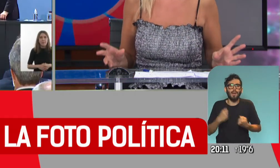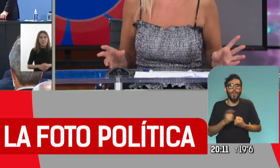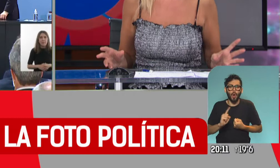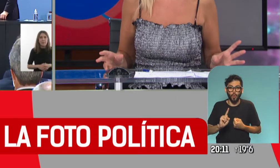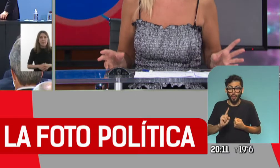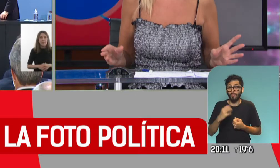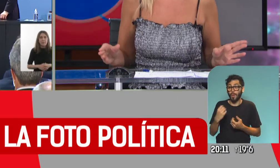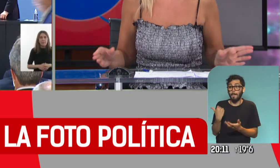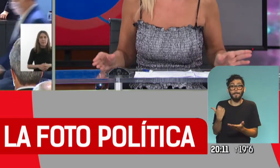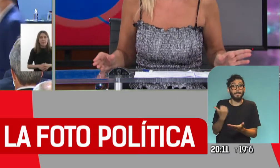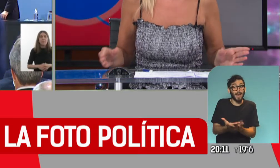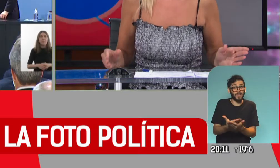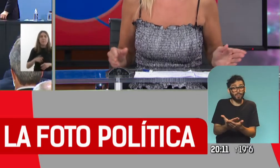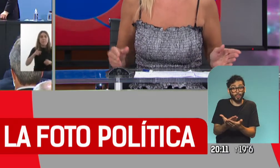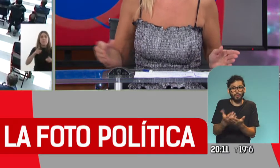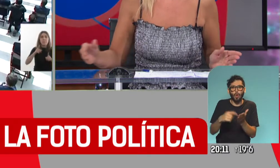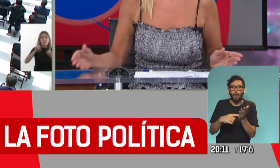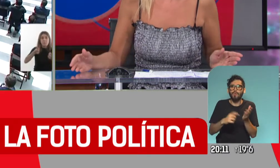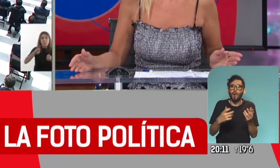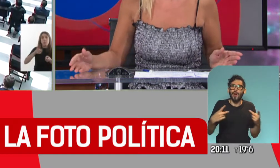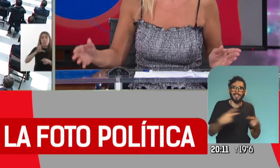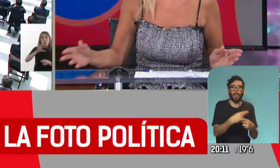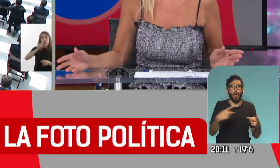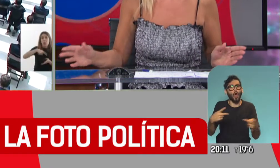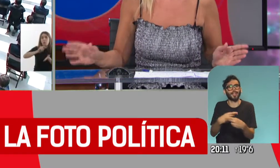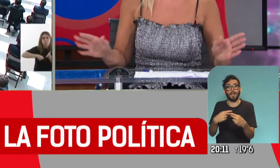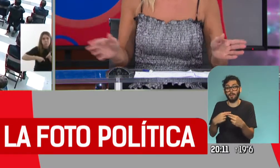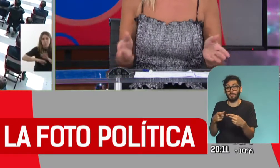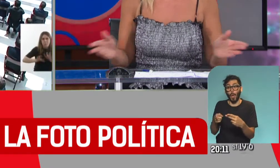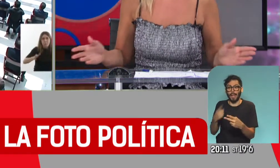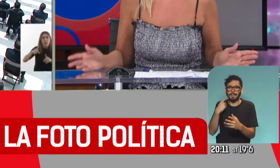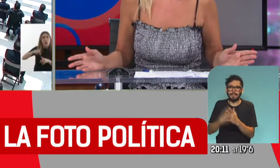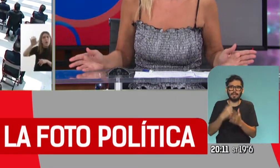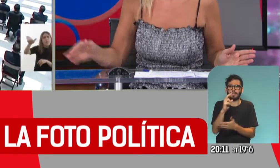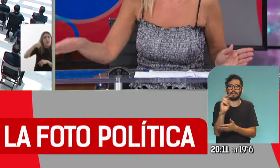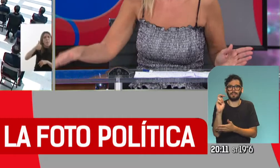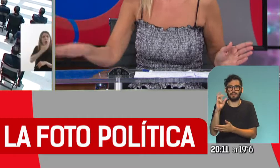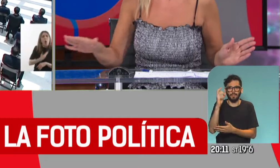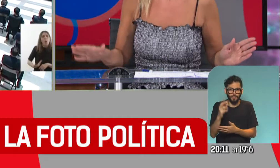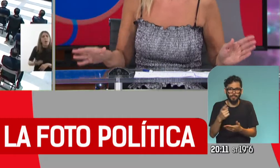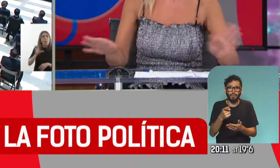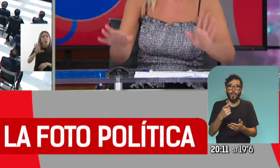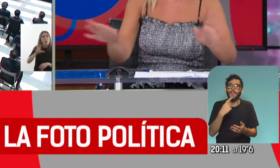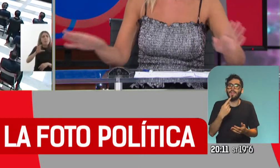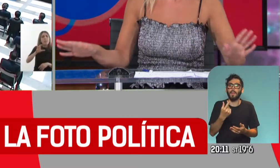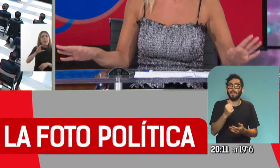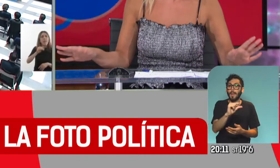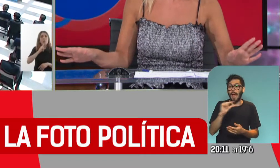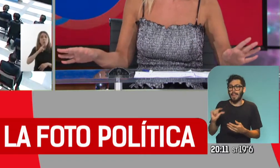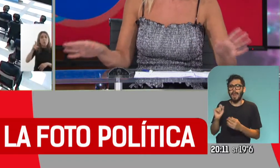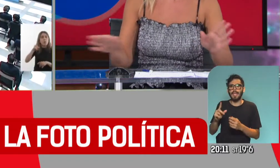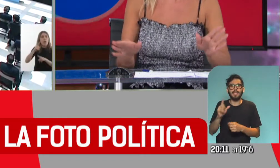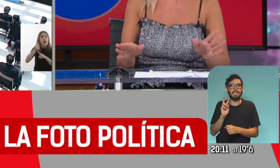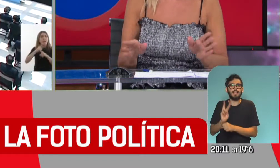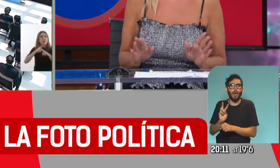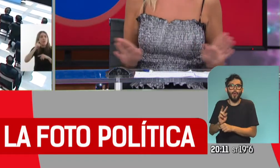Horacio Rodríguez Larreta, apoyado en la resignación de fondos a la ciudad, dice, es una resignación de fondos para la seguridad. Pero él dice, bueno, nos cambian